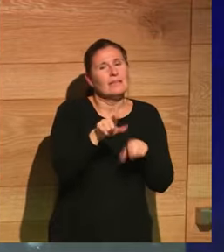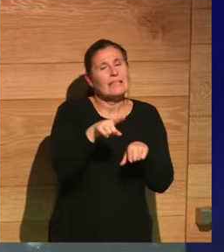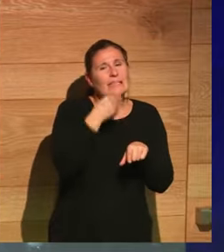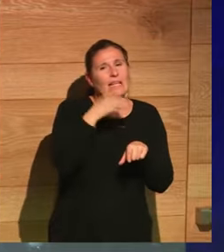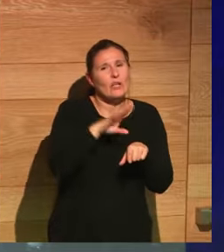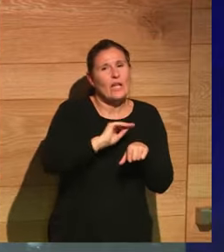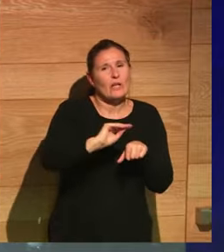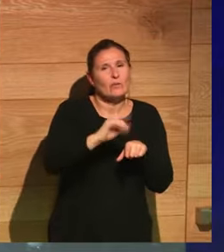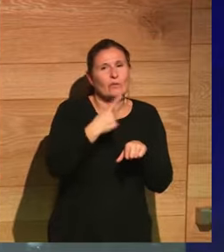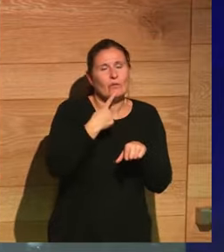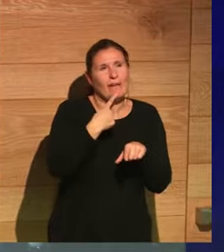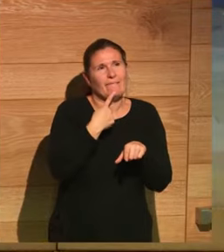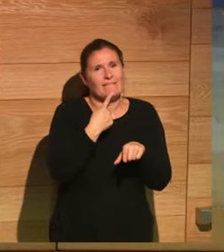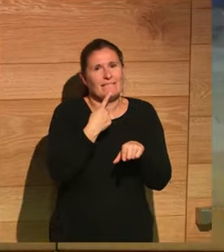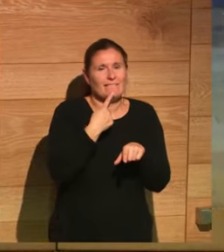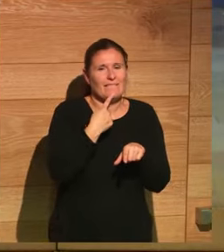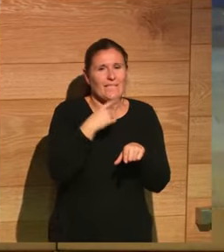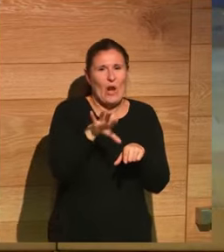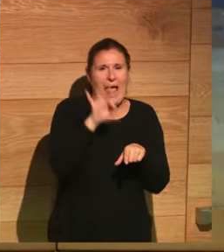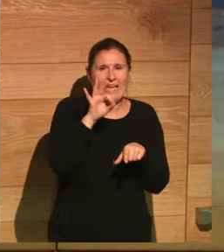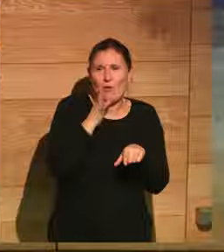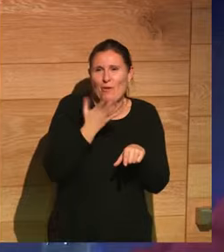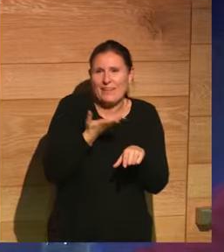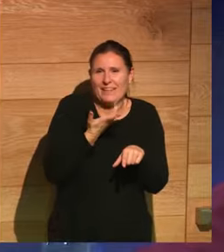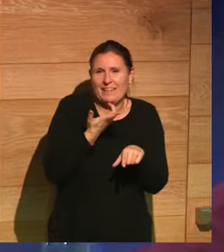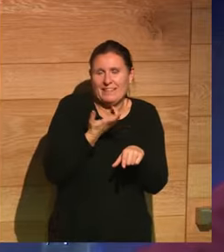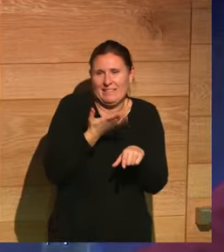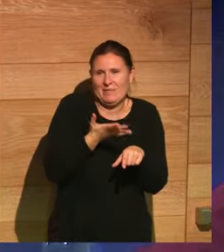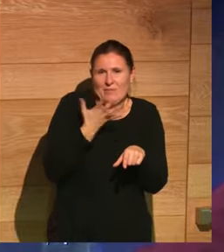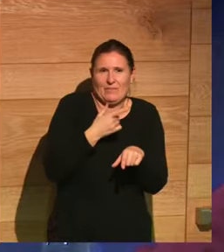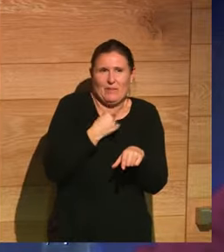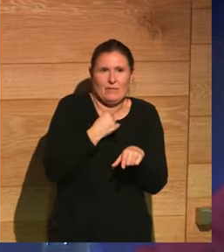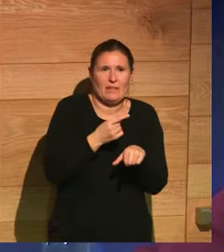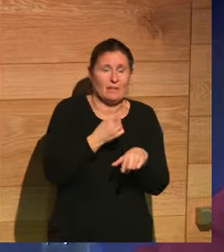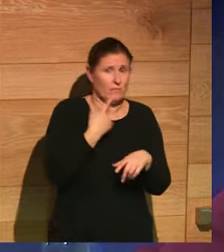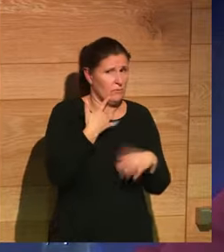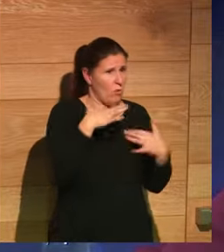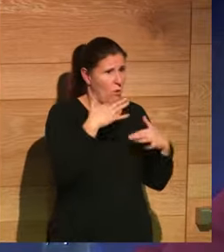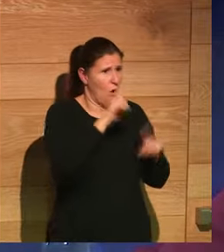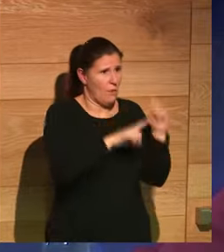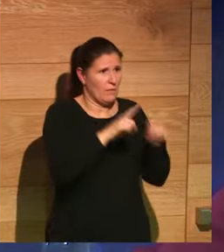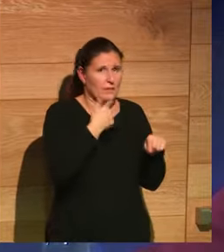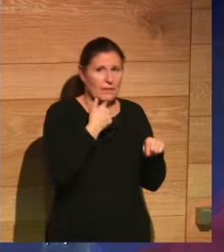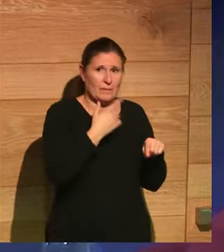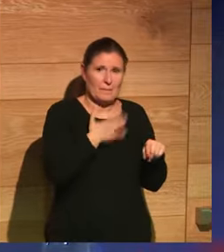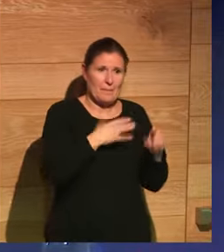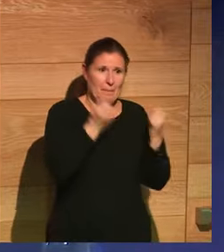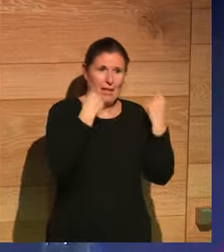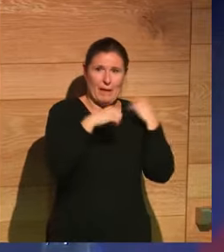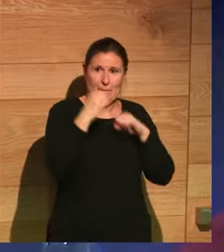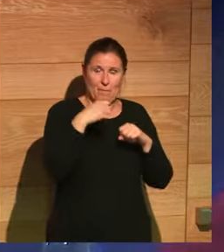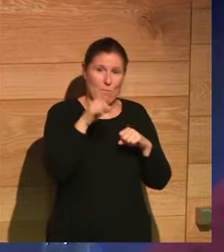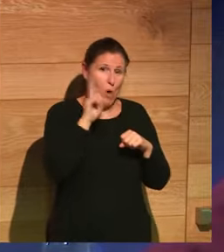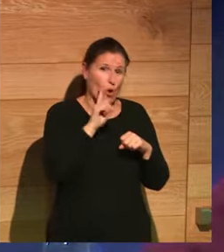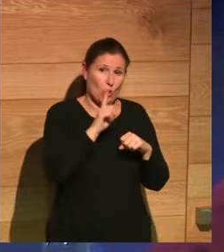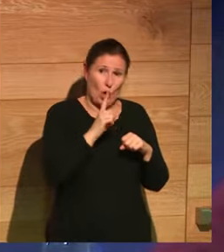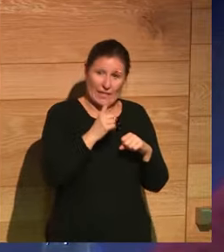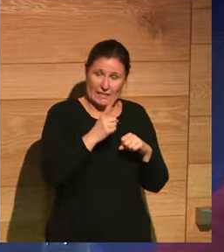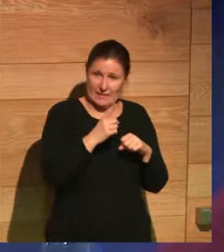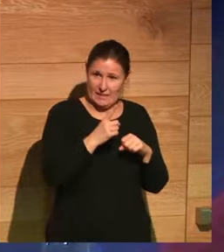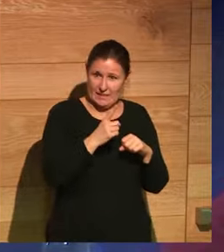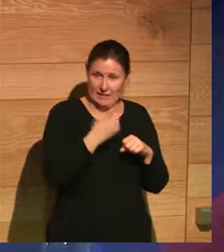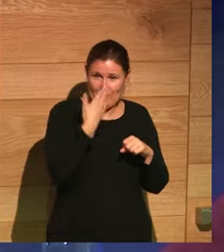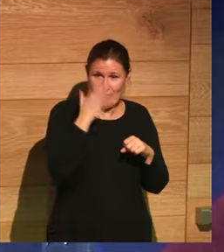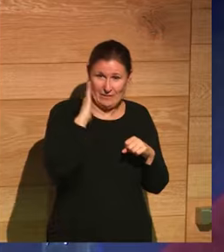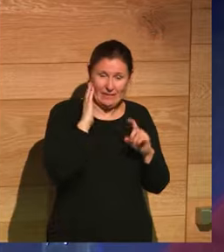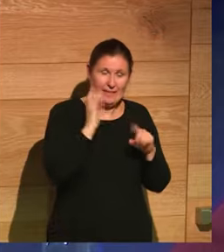historia es con la que yo me quedo de todas estas? Es que yo tengo un problema vital, porque estoy enamorada de casi todos los impostores que hay en mi libro, porque